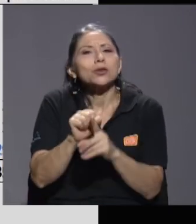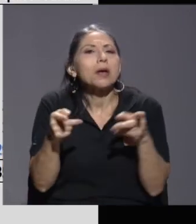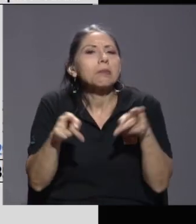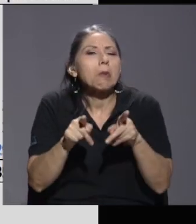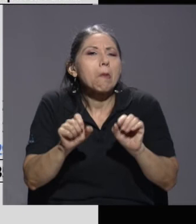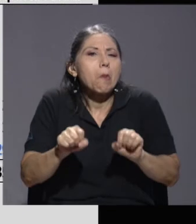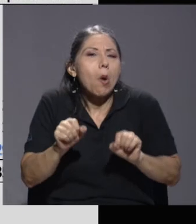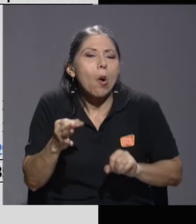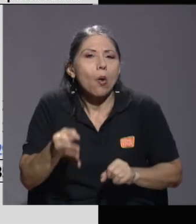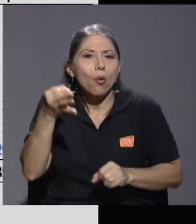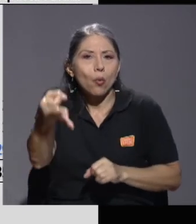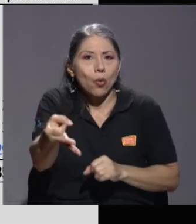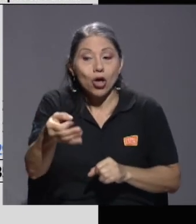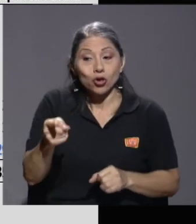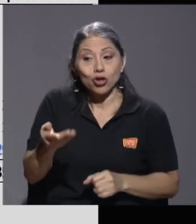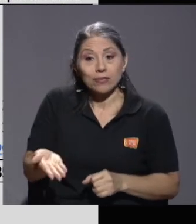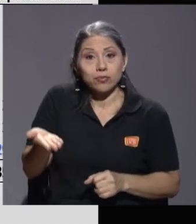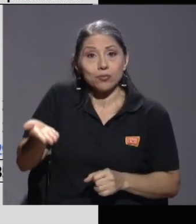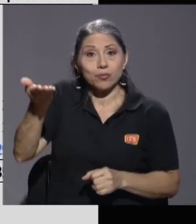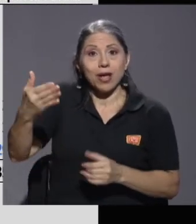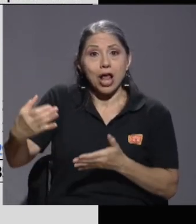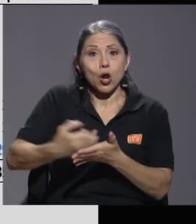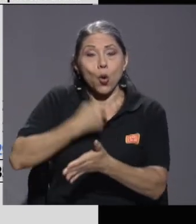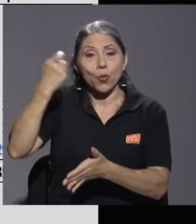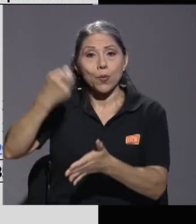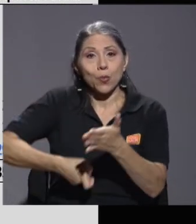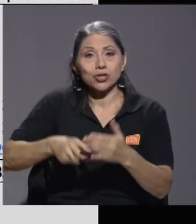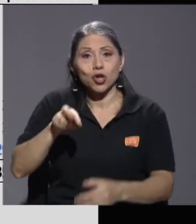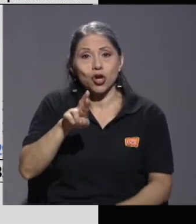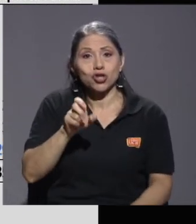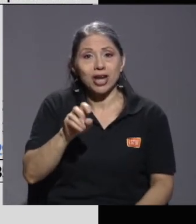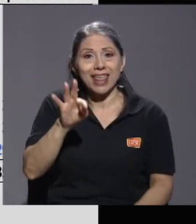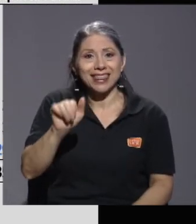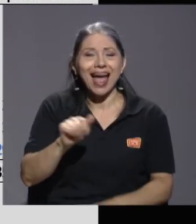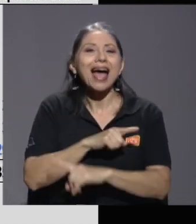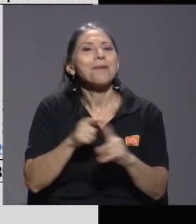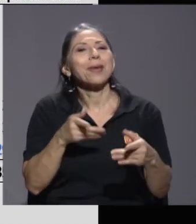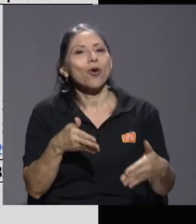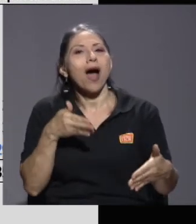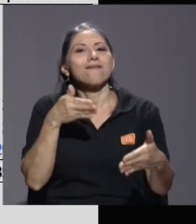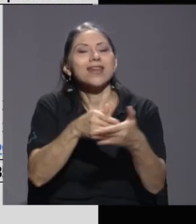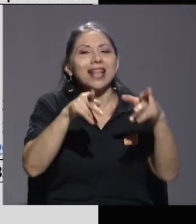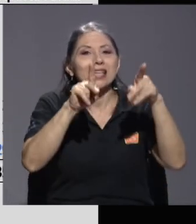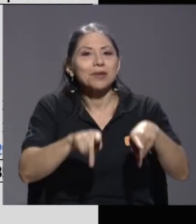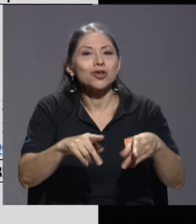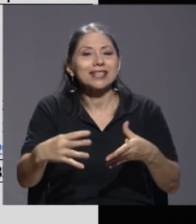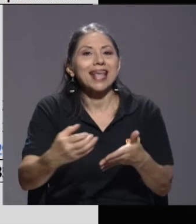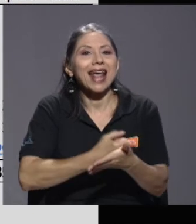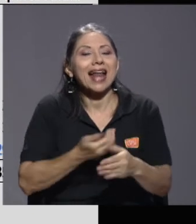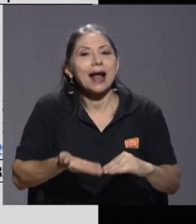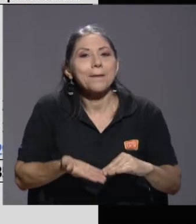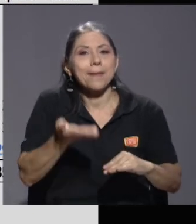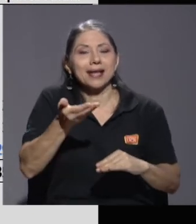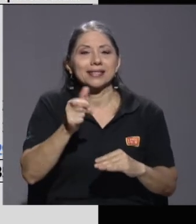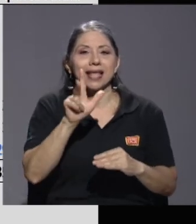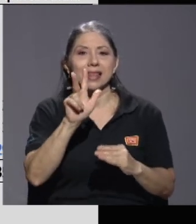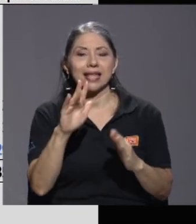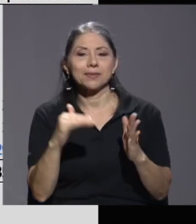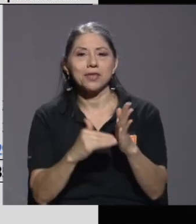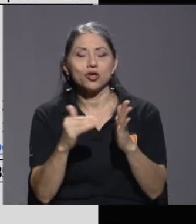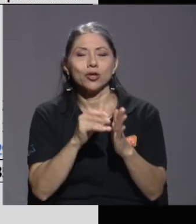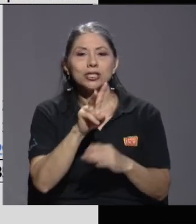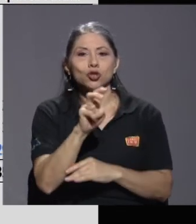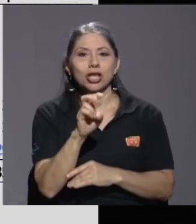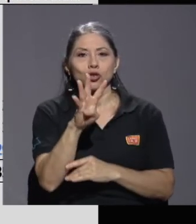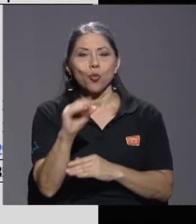incrementa el impuesto de la renta, pero afecta a las personas que ganan a partir de los 3 millones 240 mil. Ok, entonces